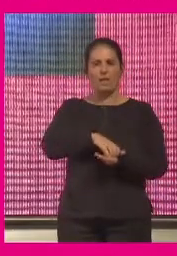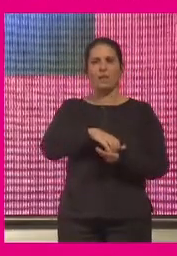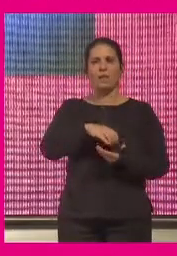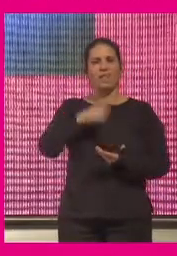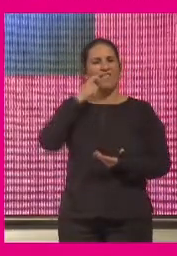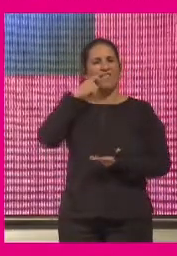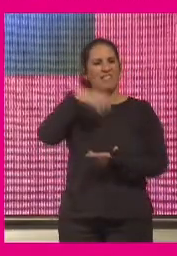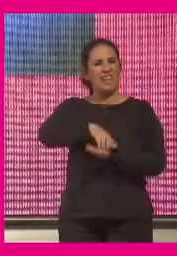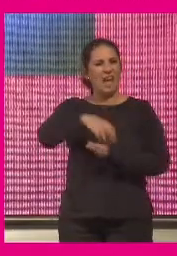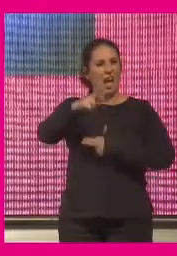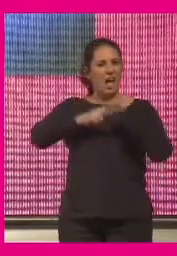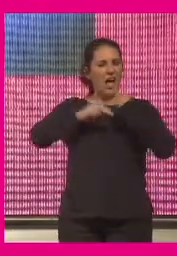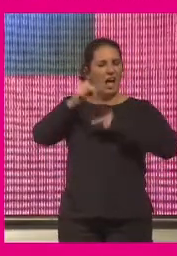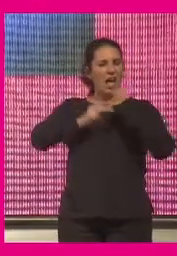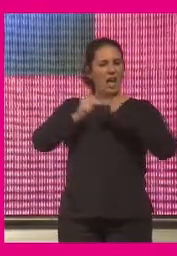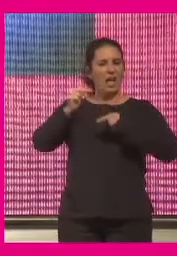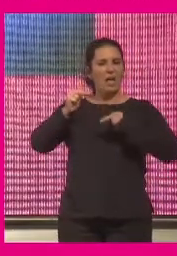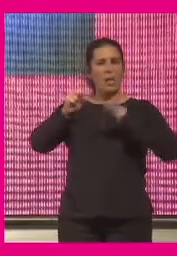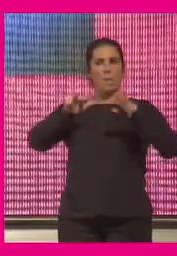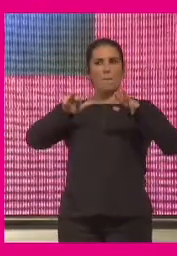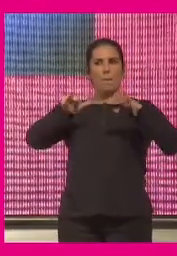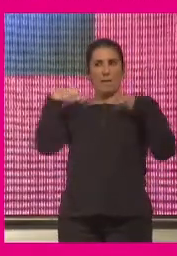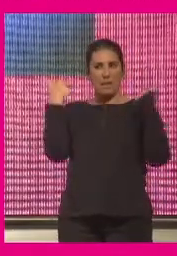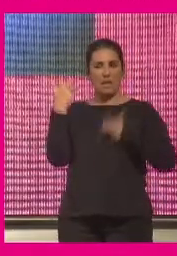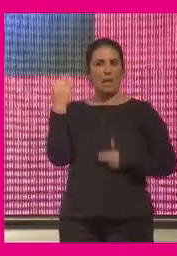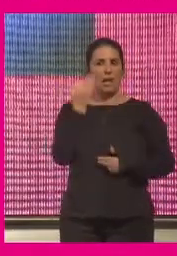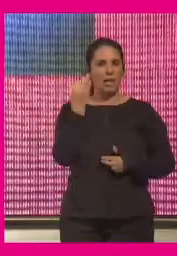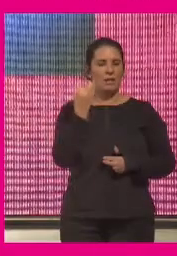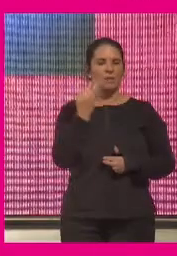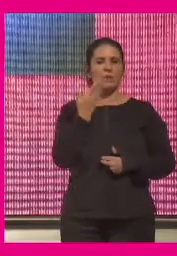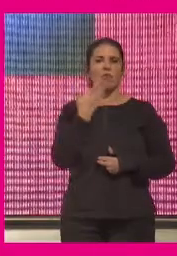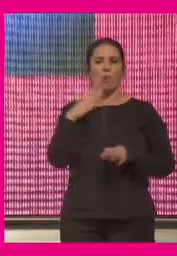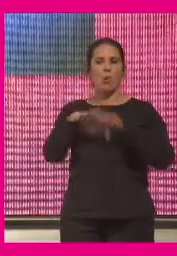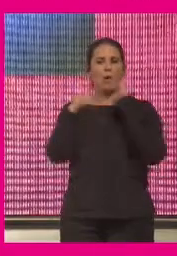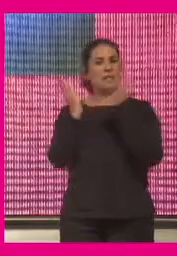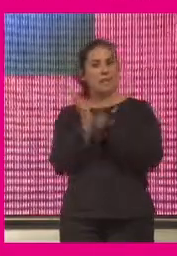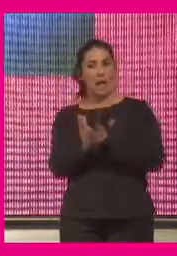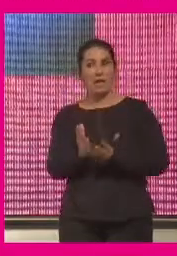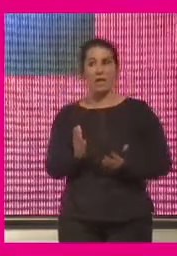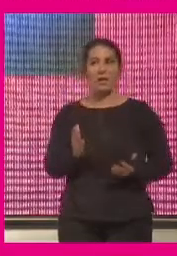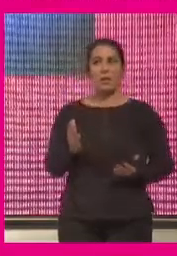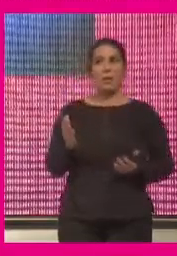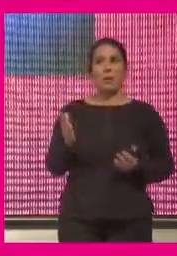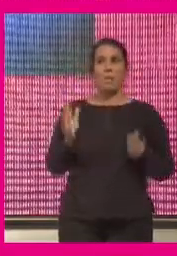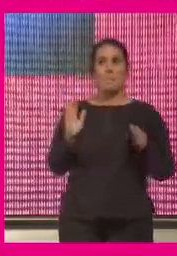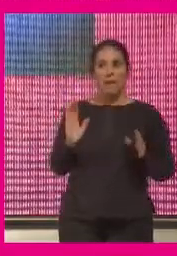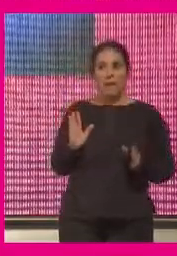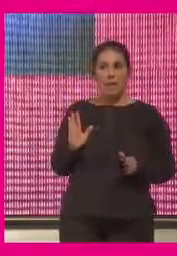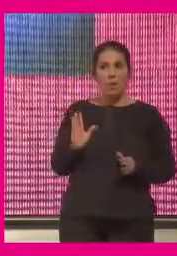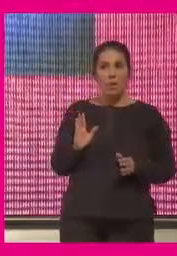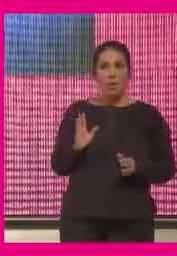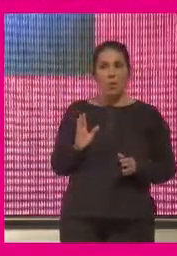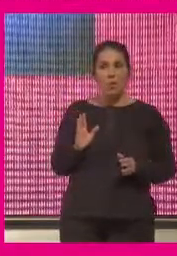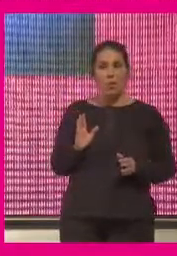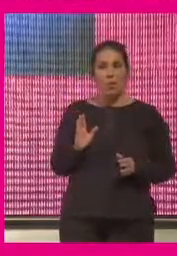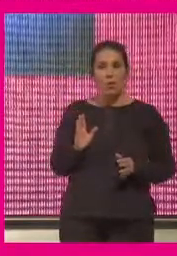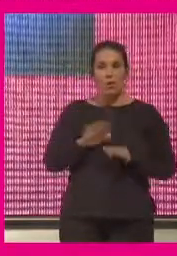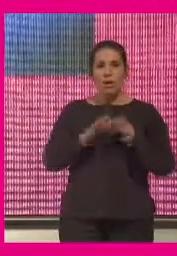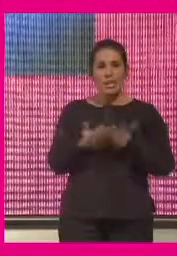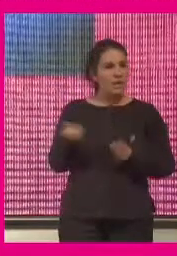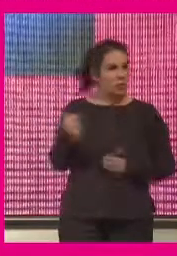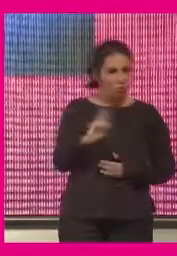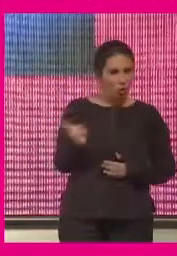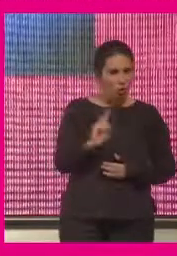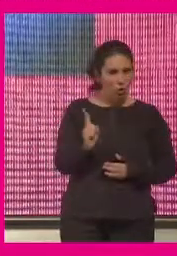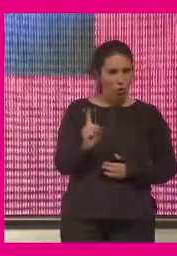física permite el acceso a la educación universal pero la escuela virtual no es ha habido colectivos que se han quedado